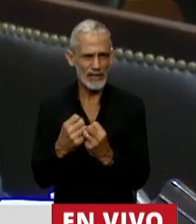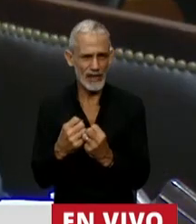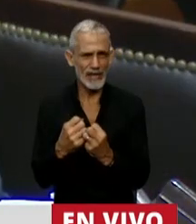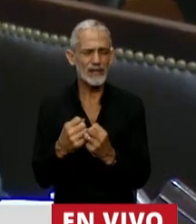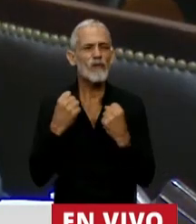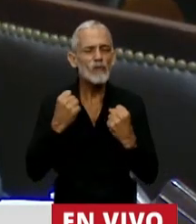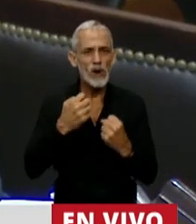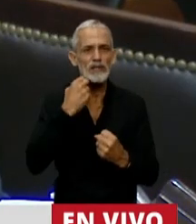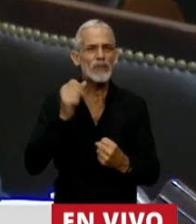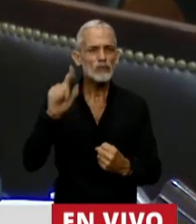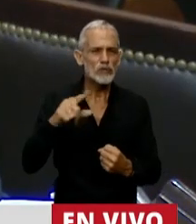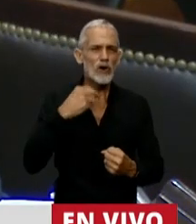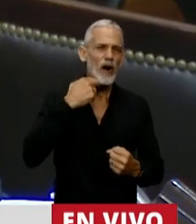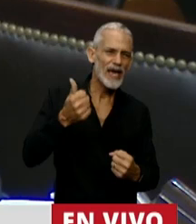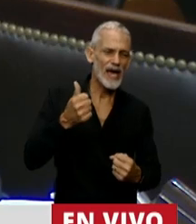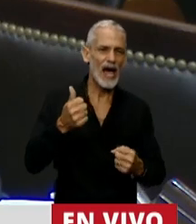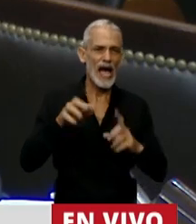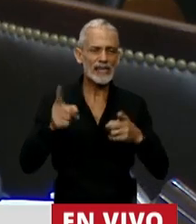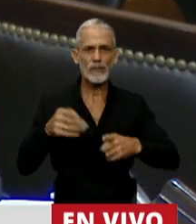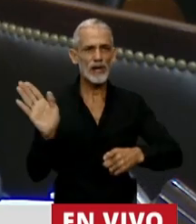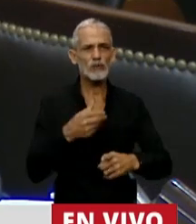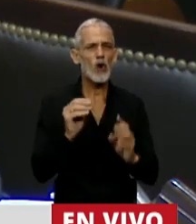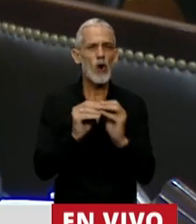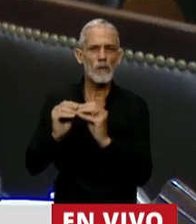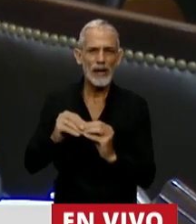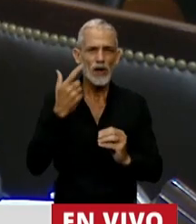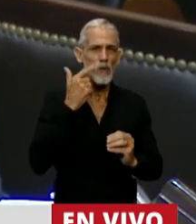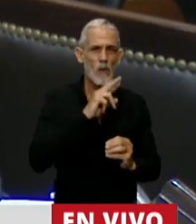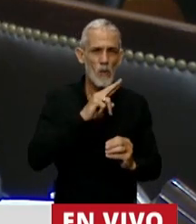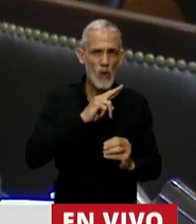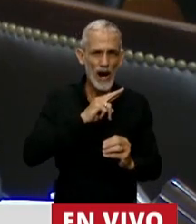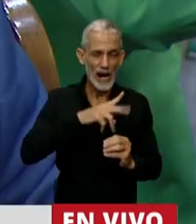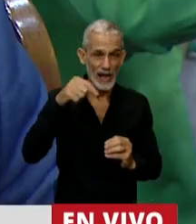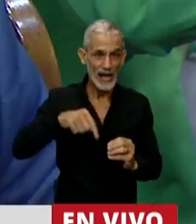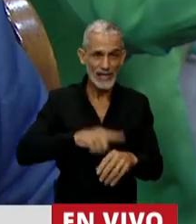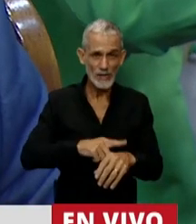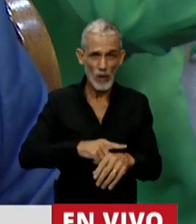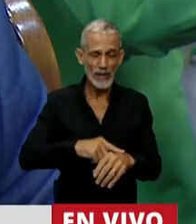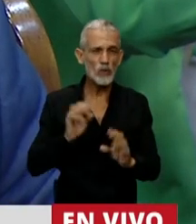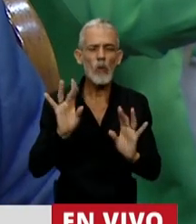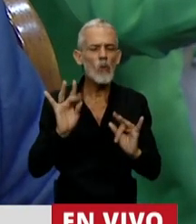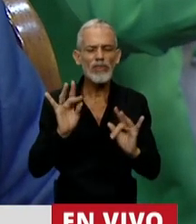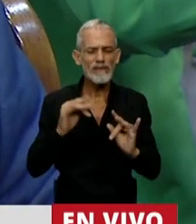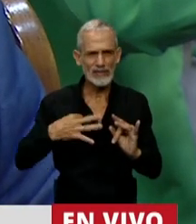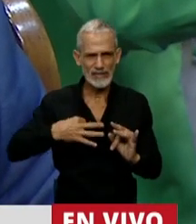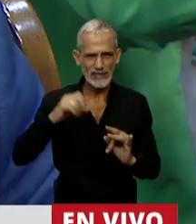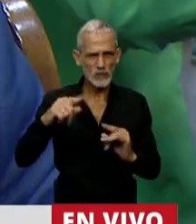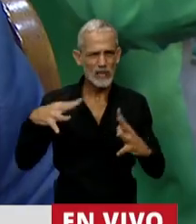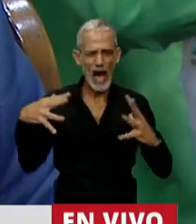Mucha fuerza para sus hijos e hijas y para todos los compañeros y compañeras en este momento tan doloroso y difícil.